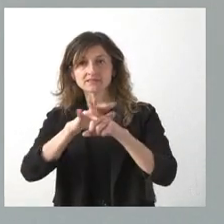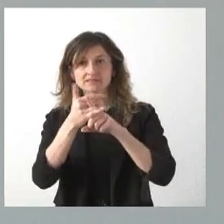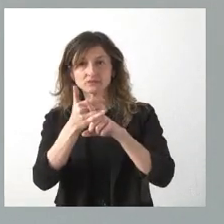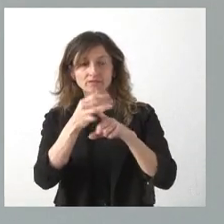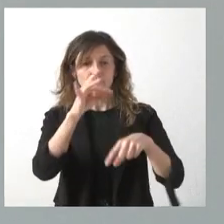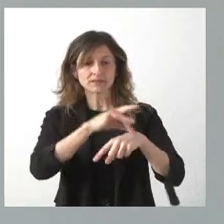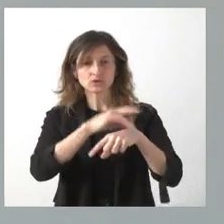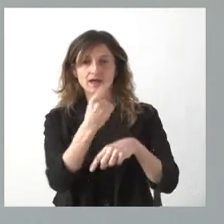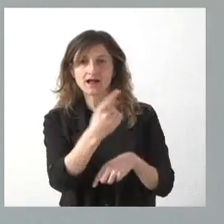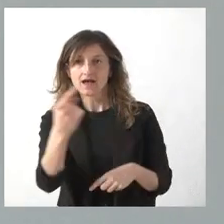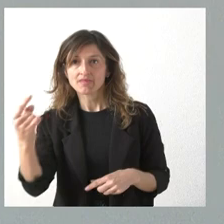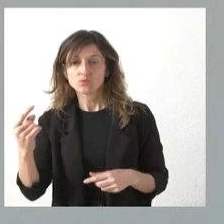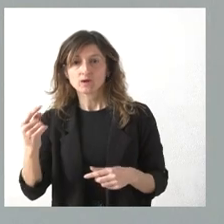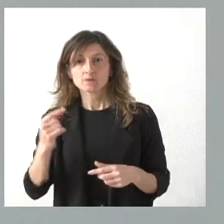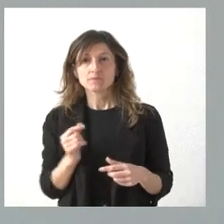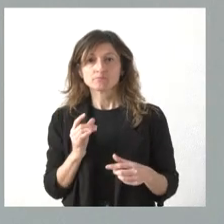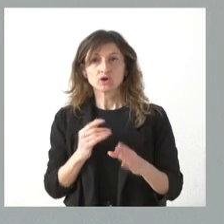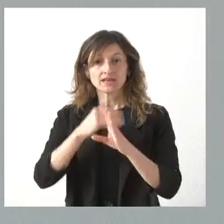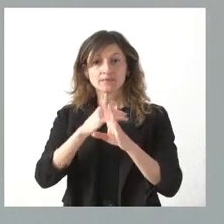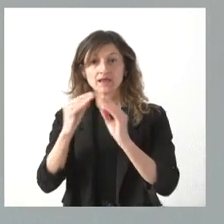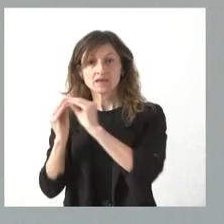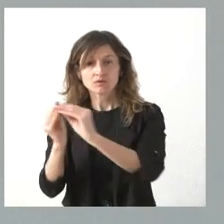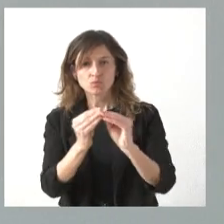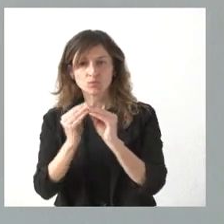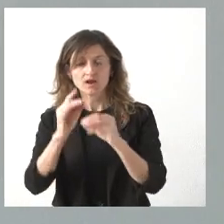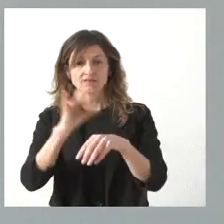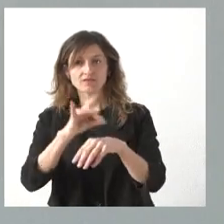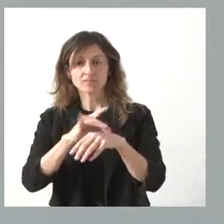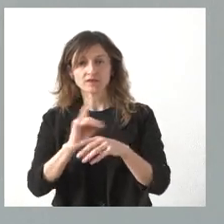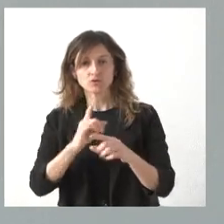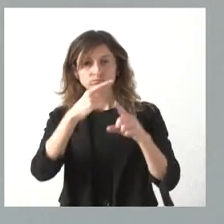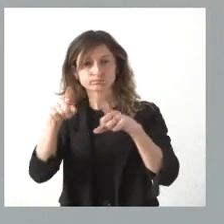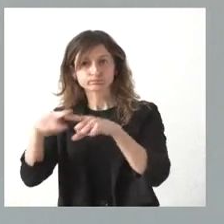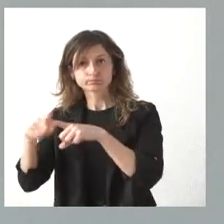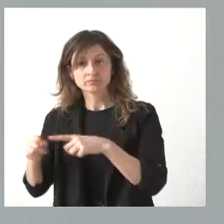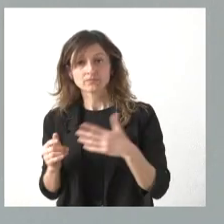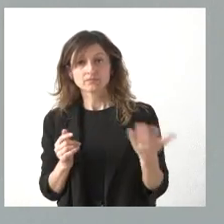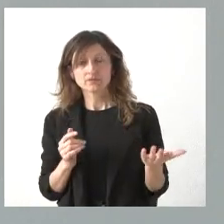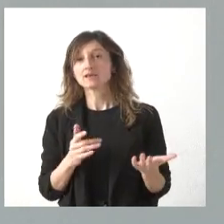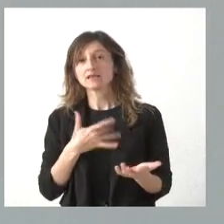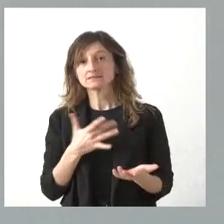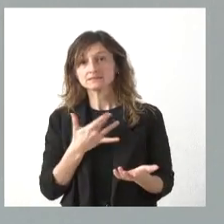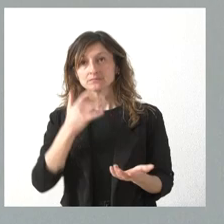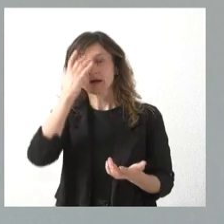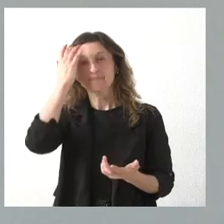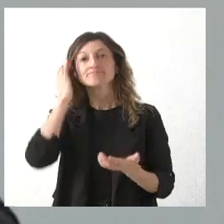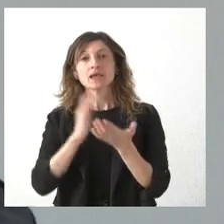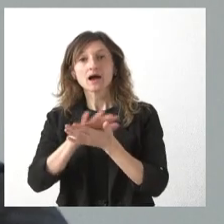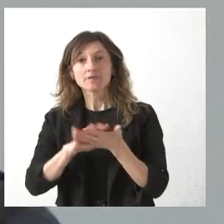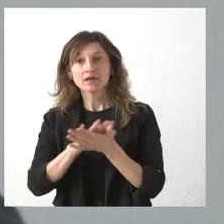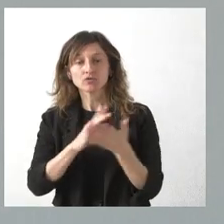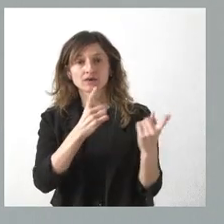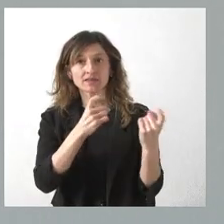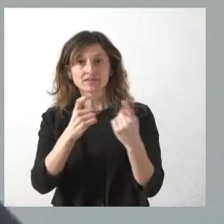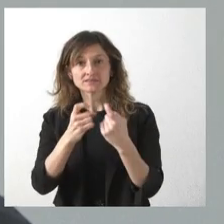patologías. No es el mismo estadío de la enfermedad en cada uno de los casos y, lógicamente, por desgracia, estamos hablando que estas necesidades